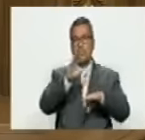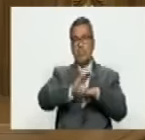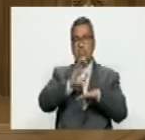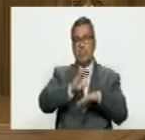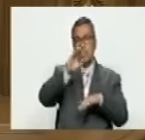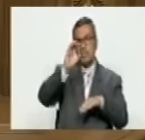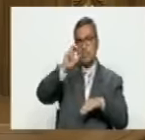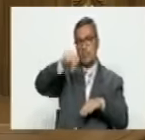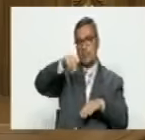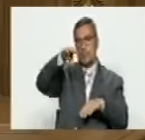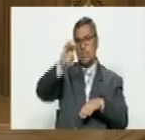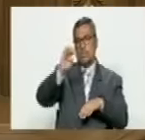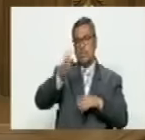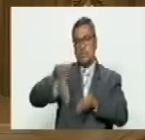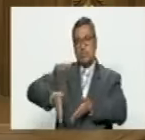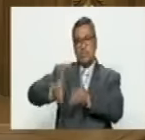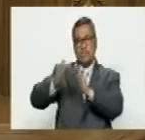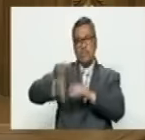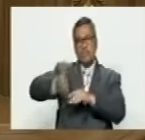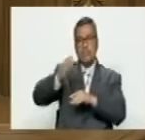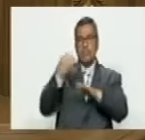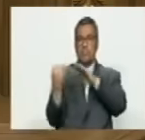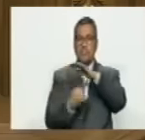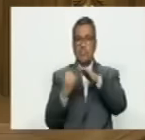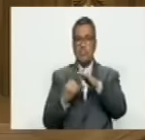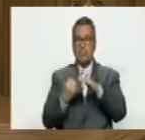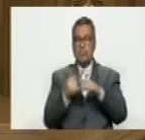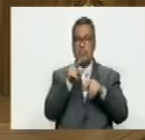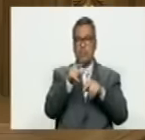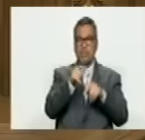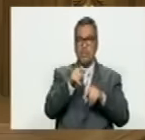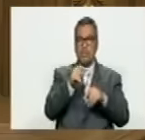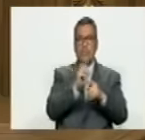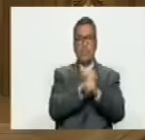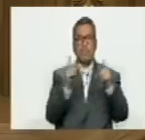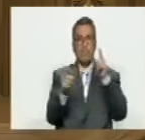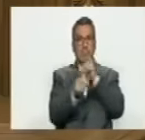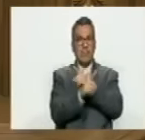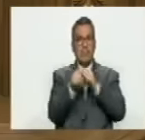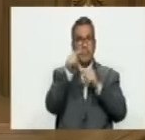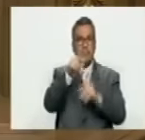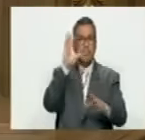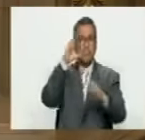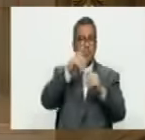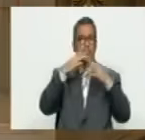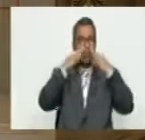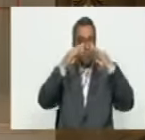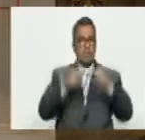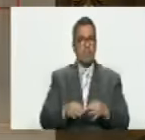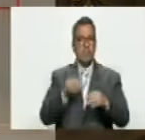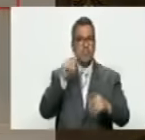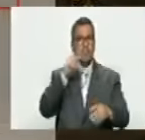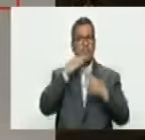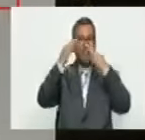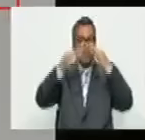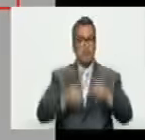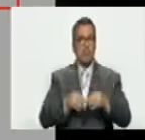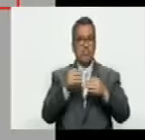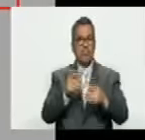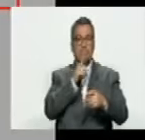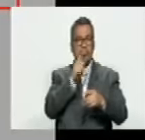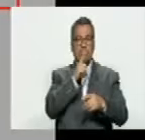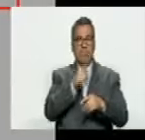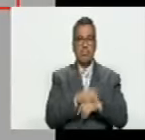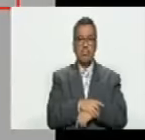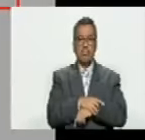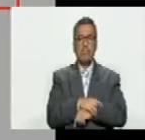paralelo vamos a crear una institución alterna que va a sustituir a los resultados oficiales porque los resultados oficiales son fraudulentos dice